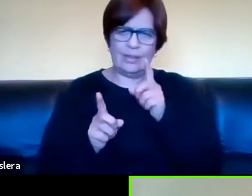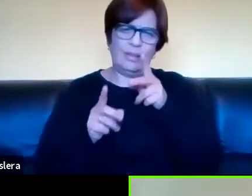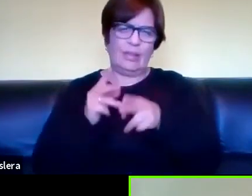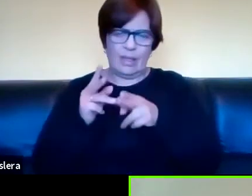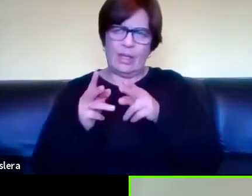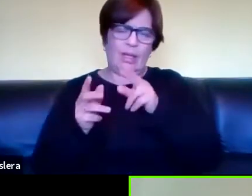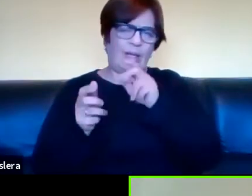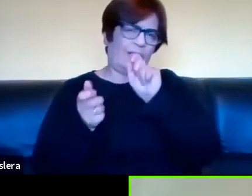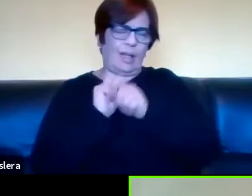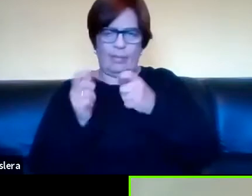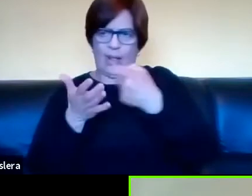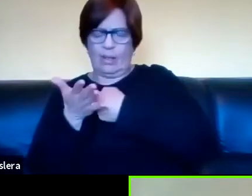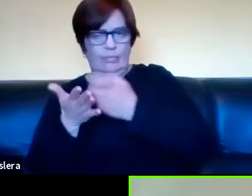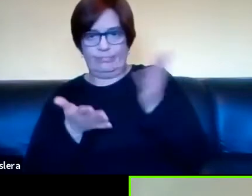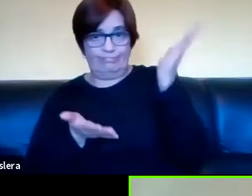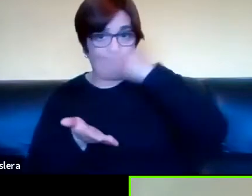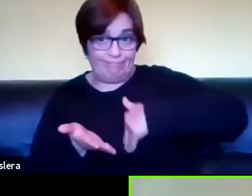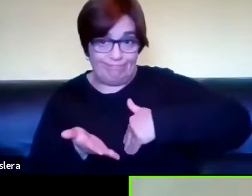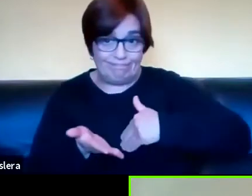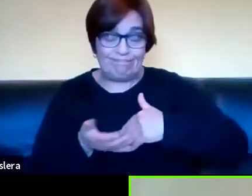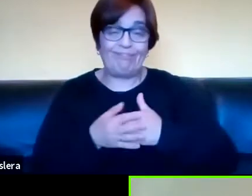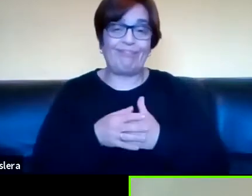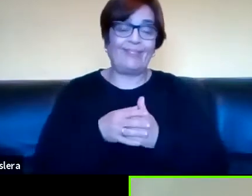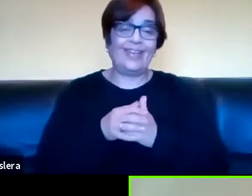difícil entonces